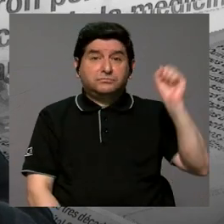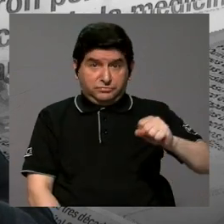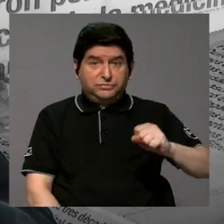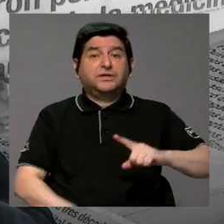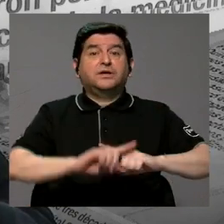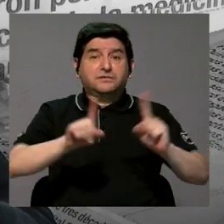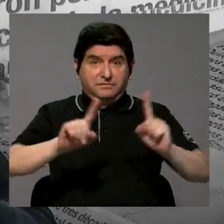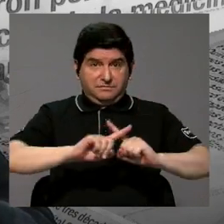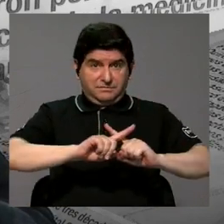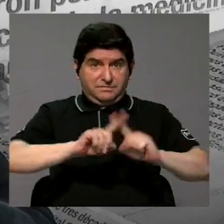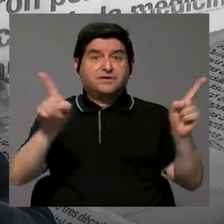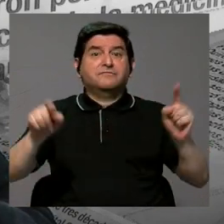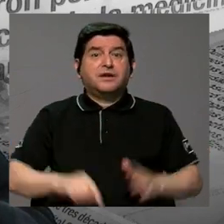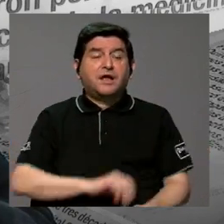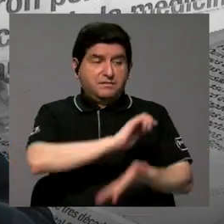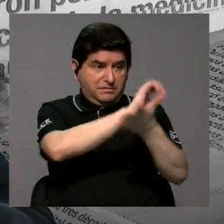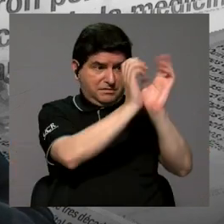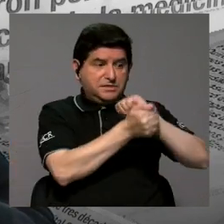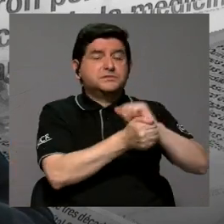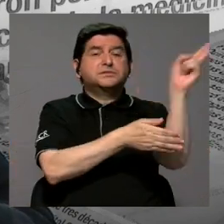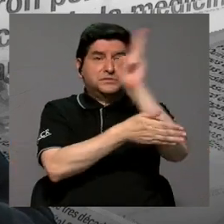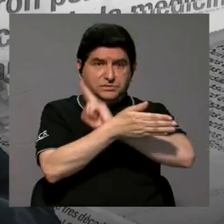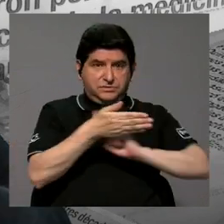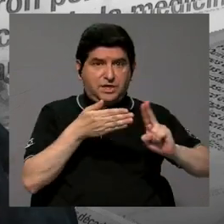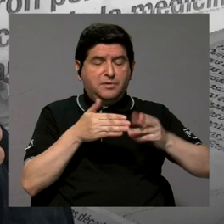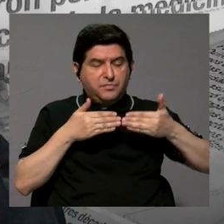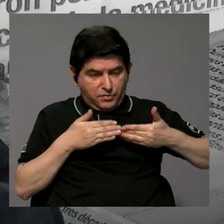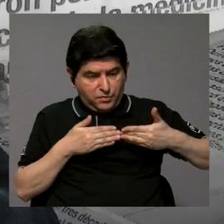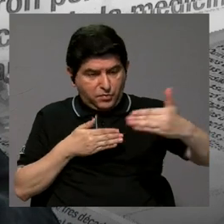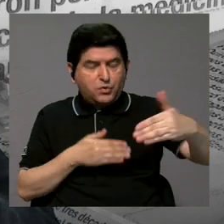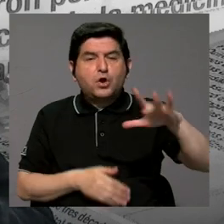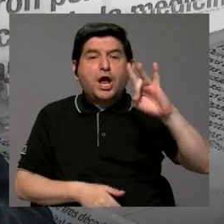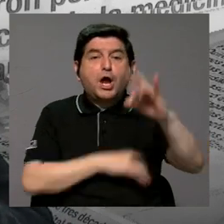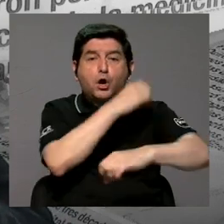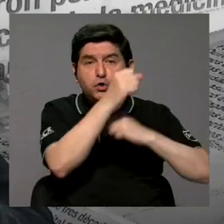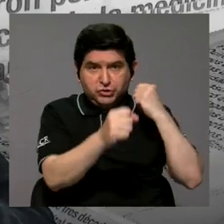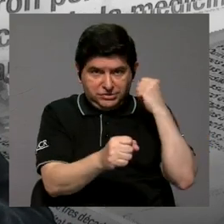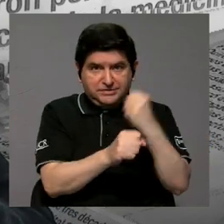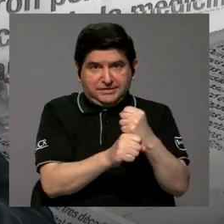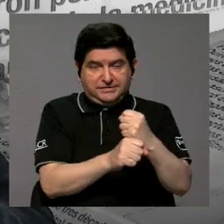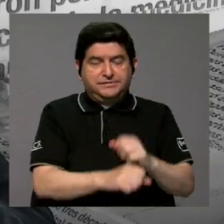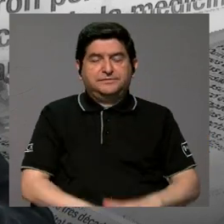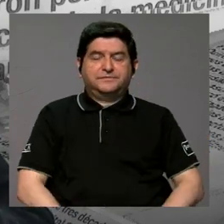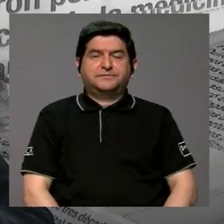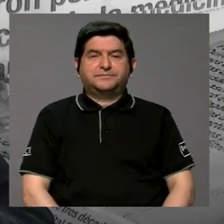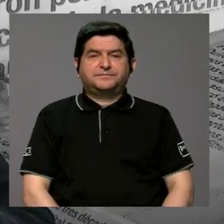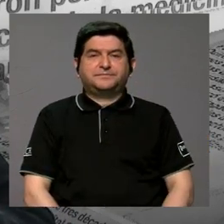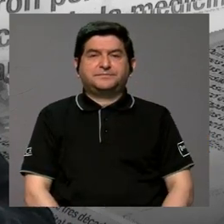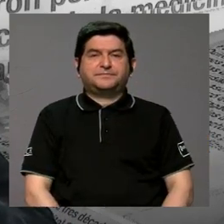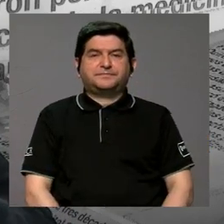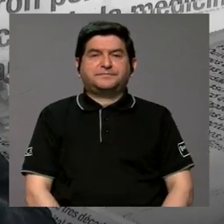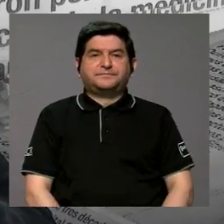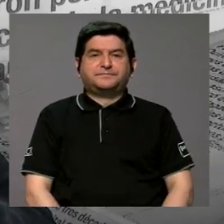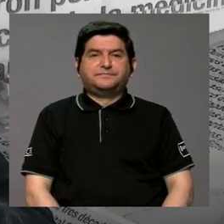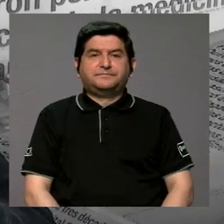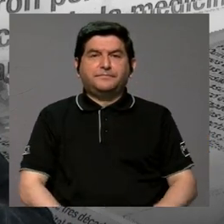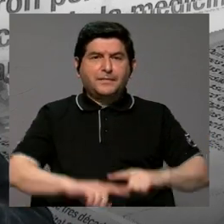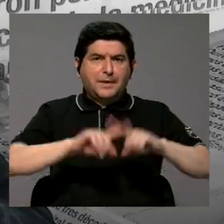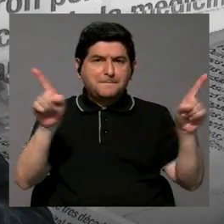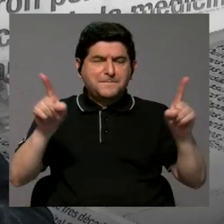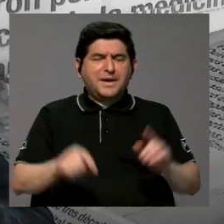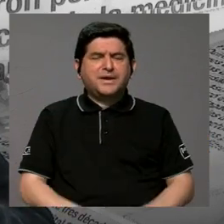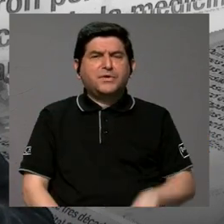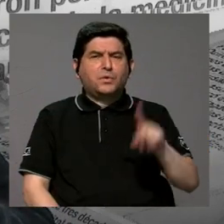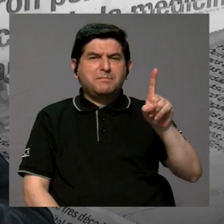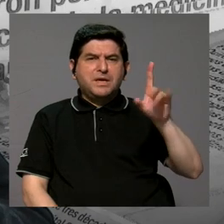diferentes reformas universitarias a lo largo de estos 80 más de 80 años de existencia pero el